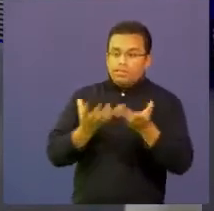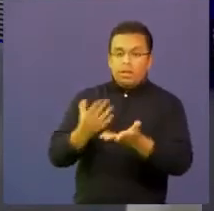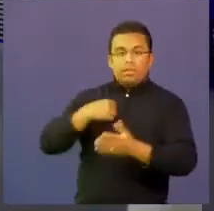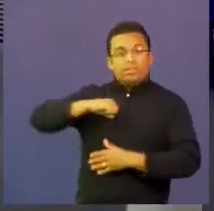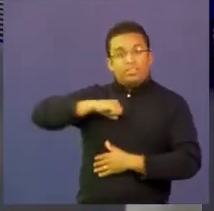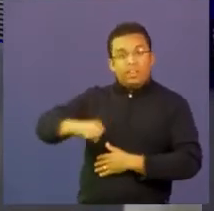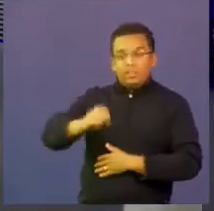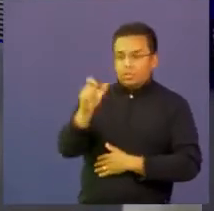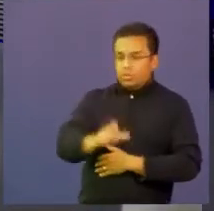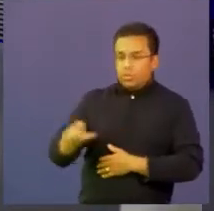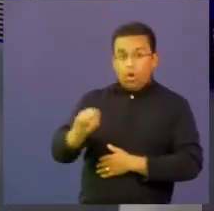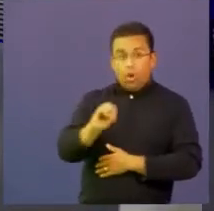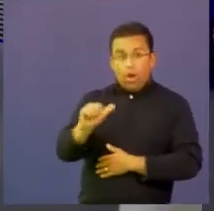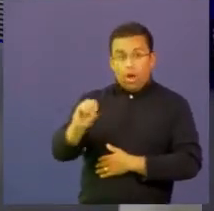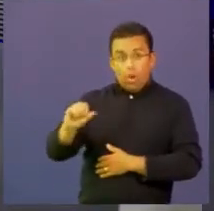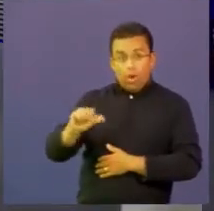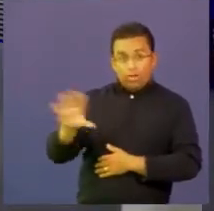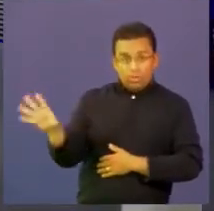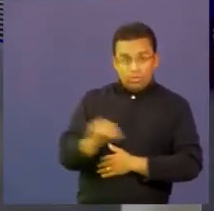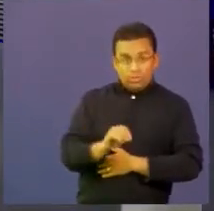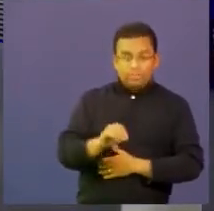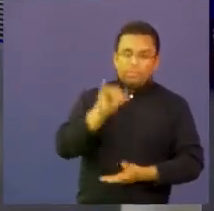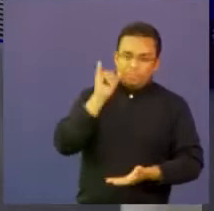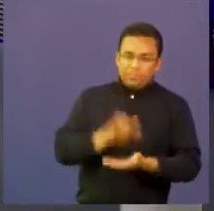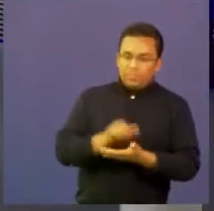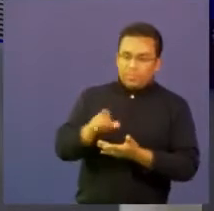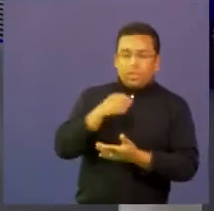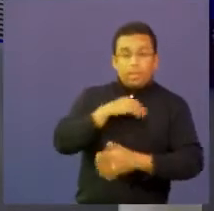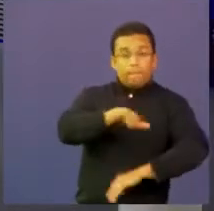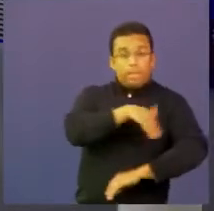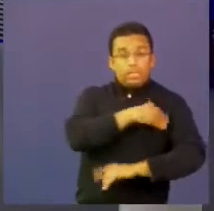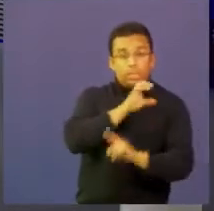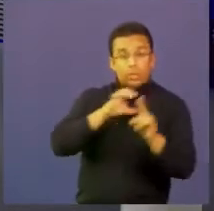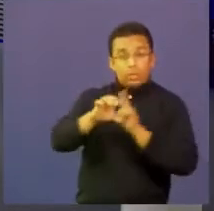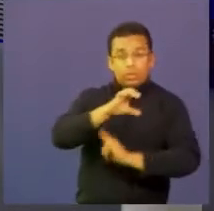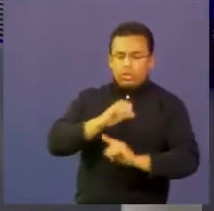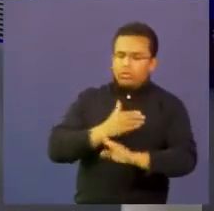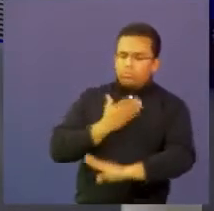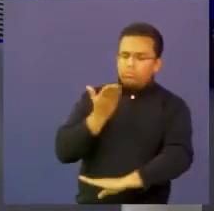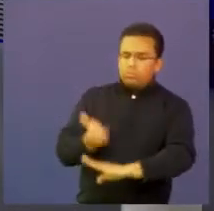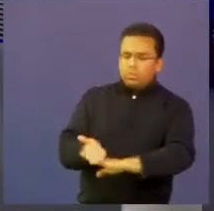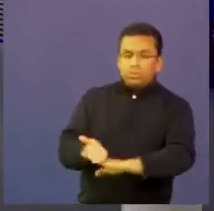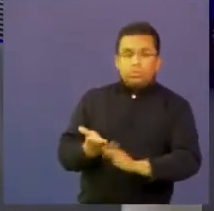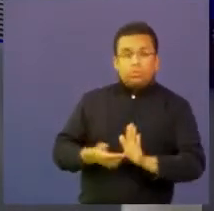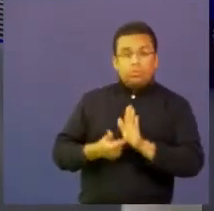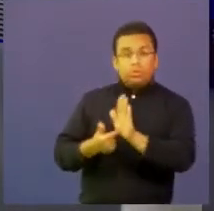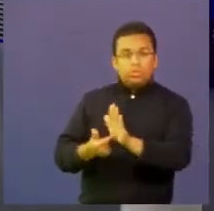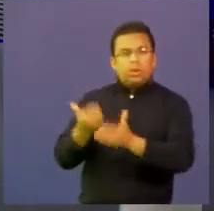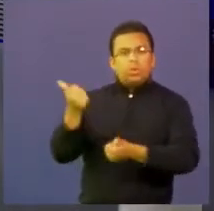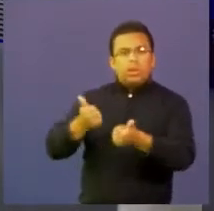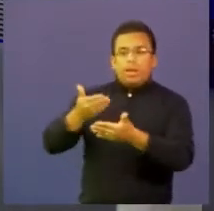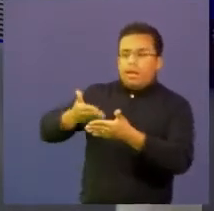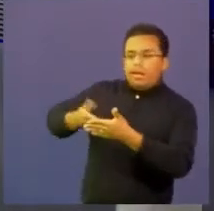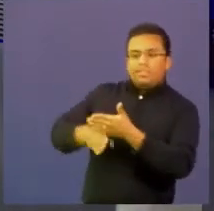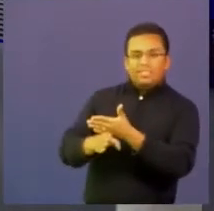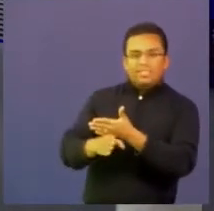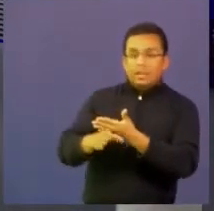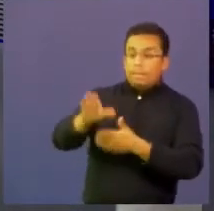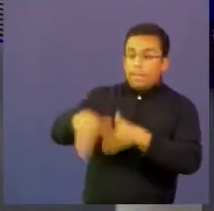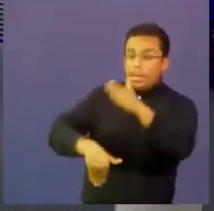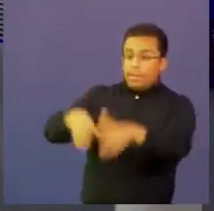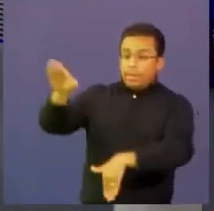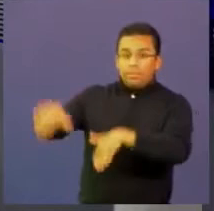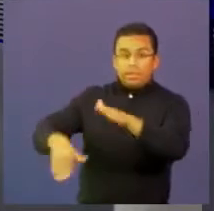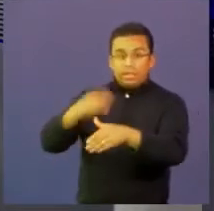niñas. Y por eso el Ministerio de Cultura realiza una propuesta de acceso, de acercar a los niños al